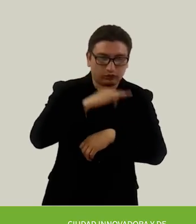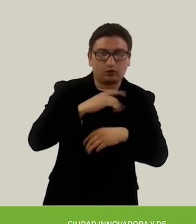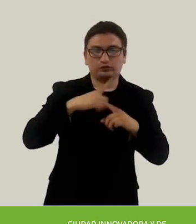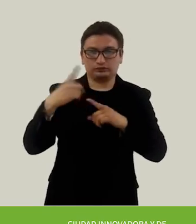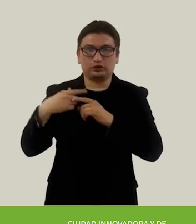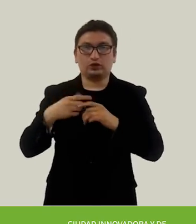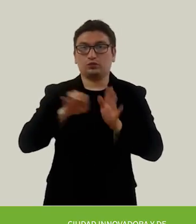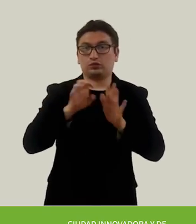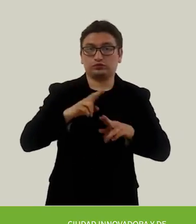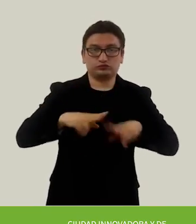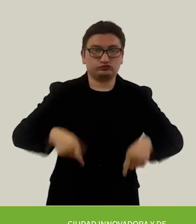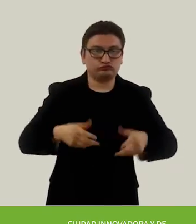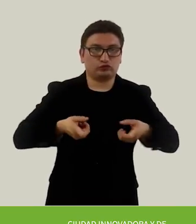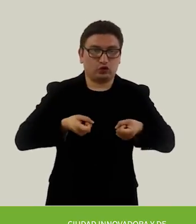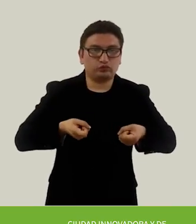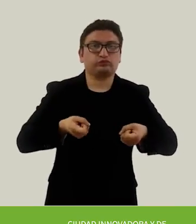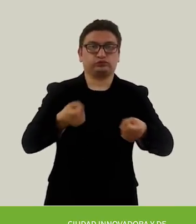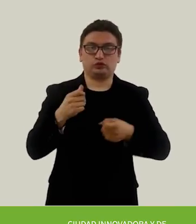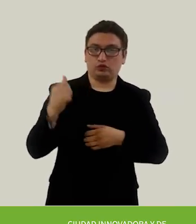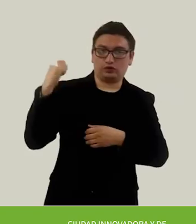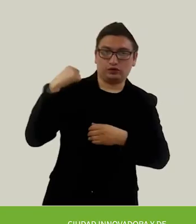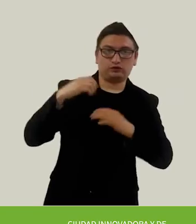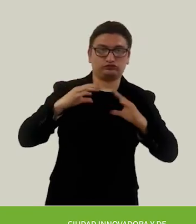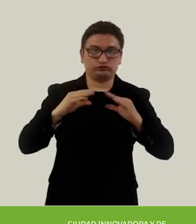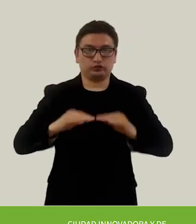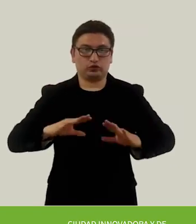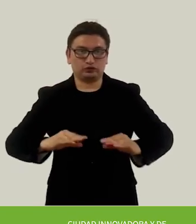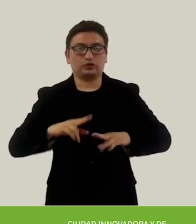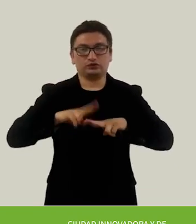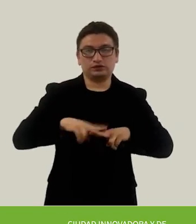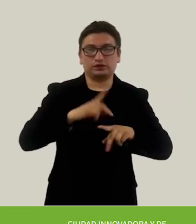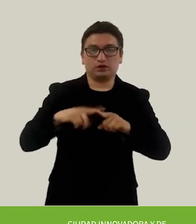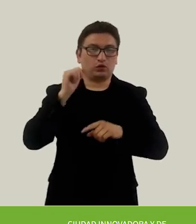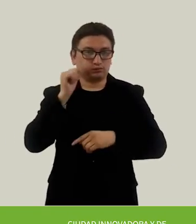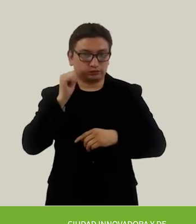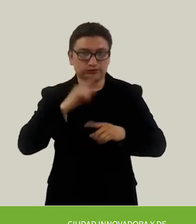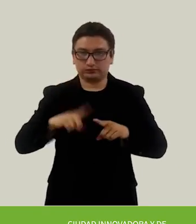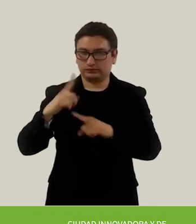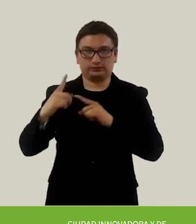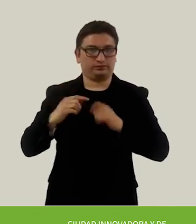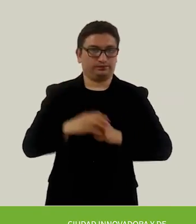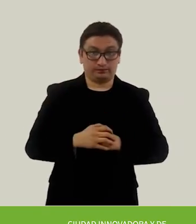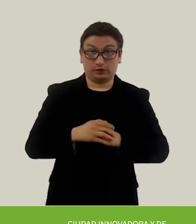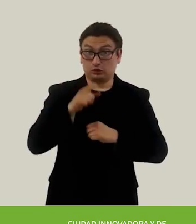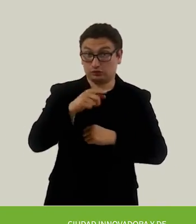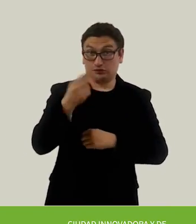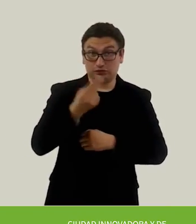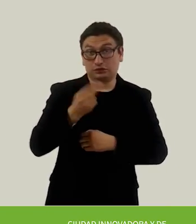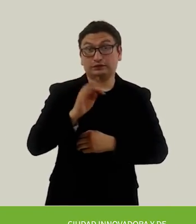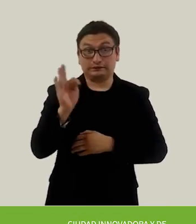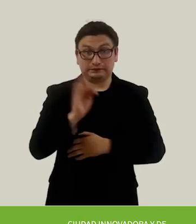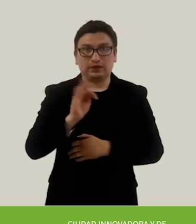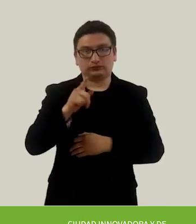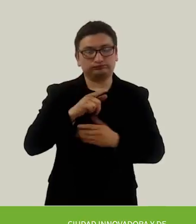órtesis, silla de ruedas, puños de empuje, almohadilla para espalda, cojín de asiento y neumáticos. En caso de ser necesario,